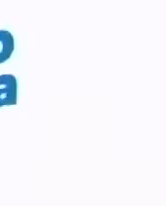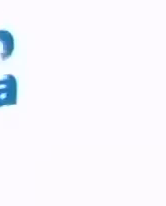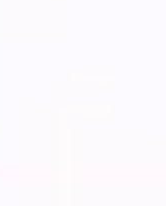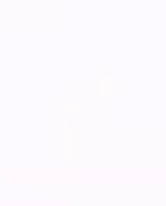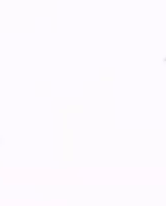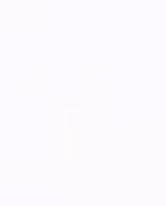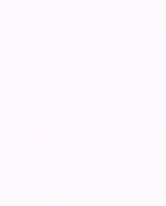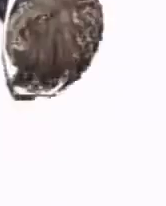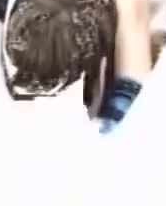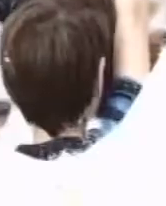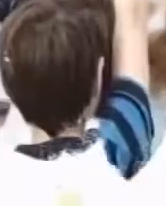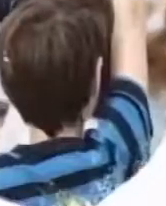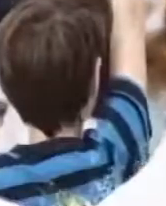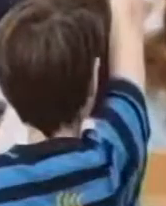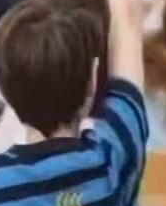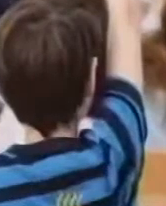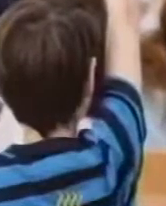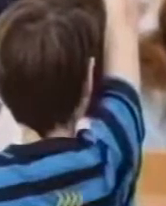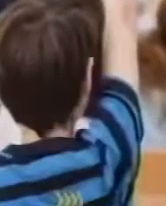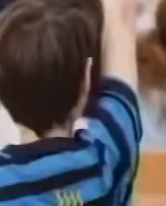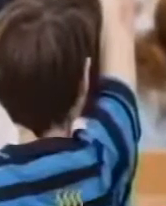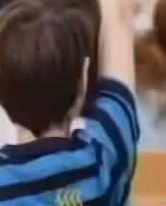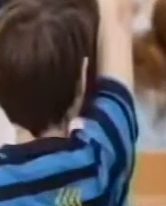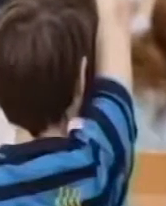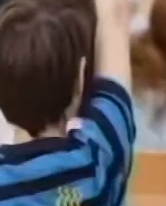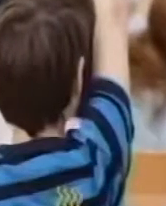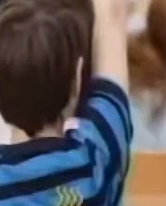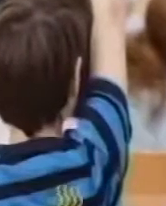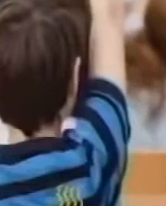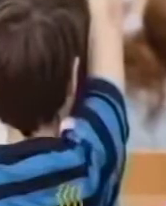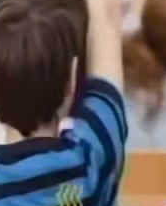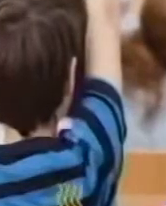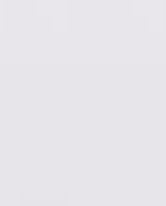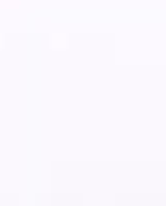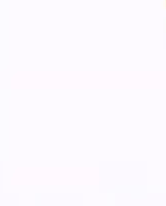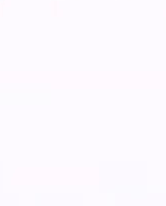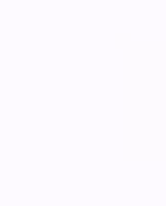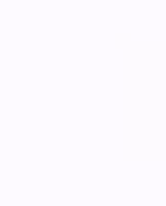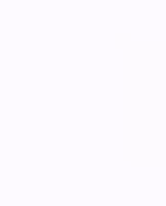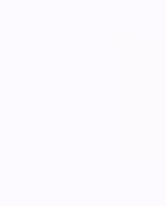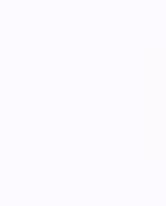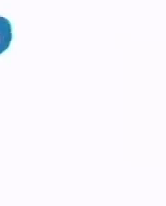A continuación, Comunicación y Lenguaje, Primero Básico.